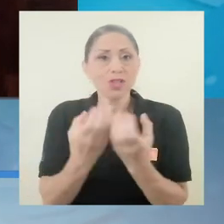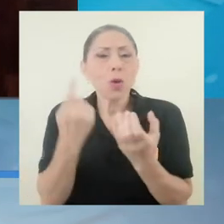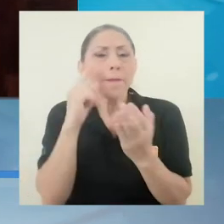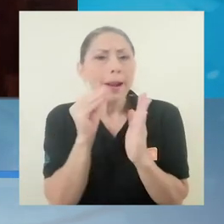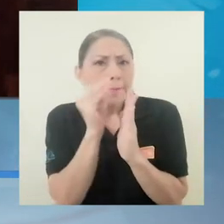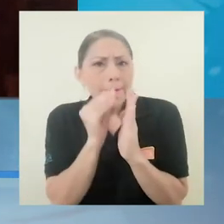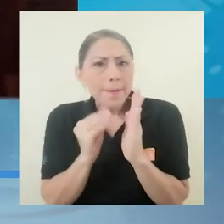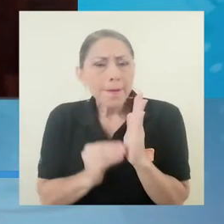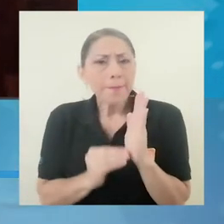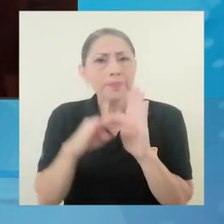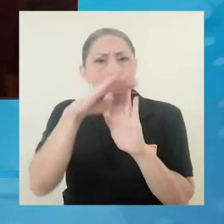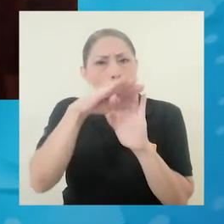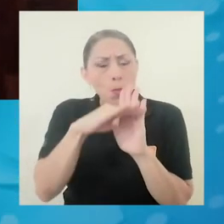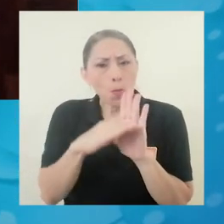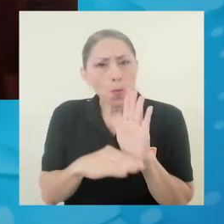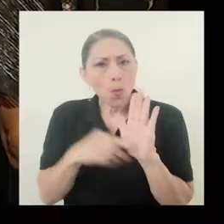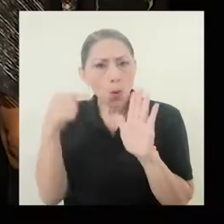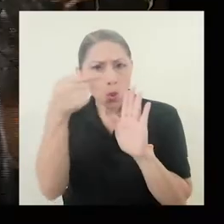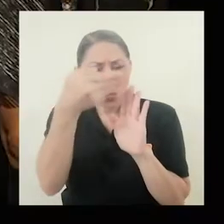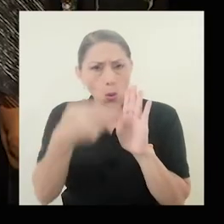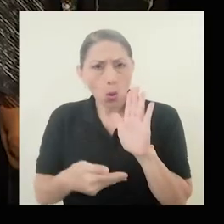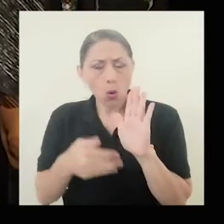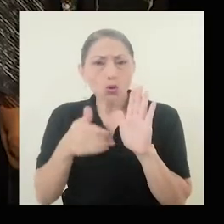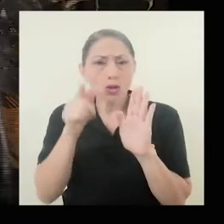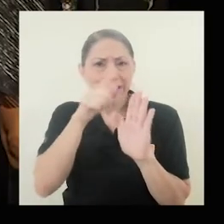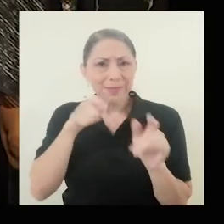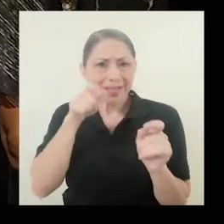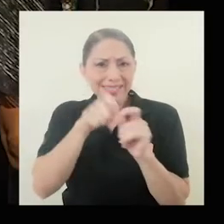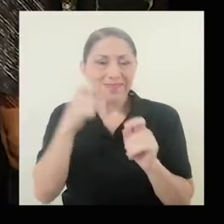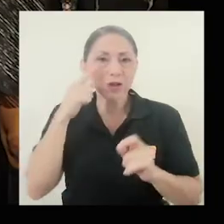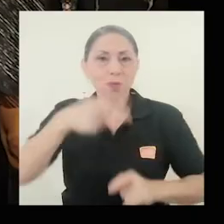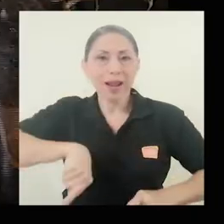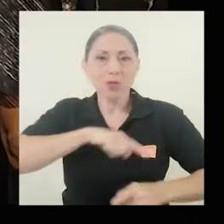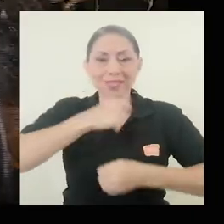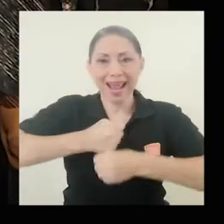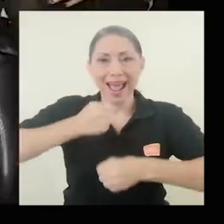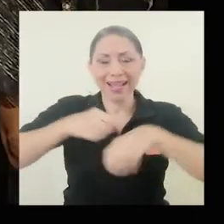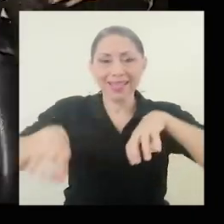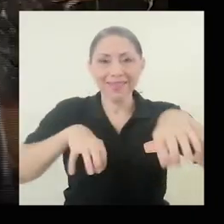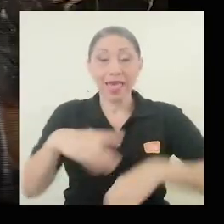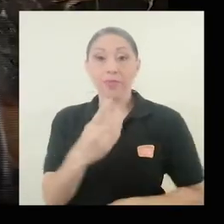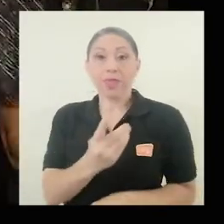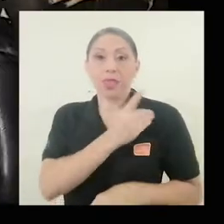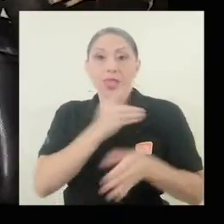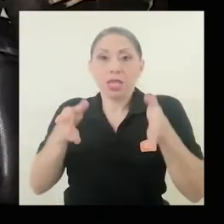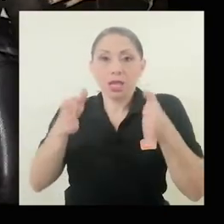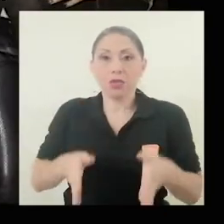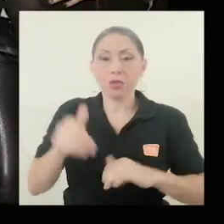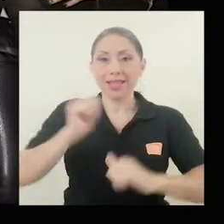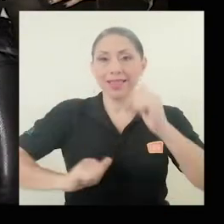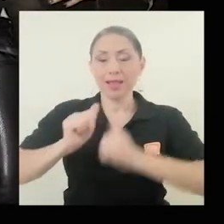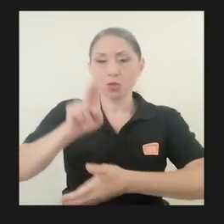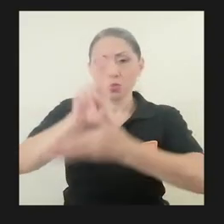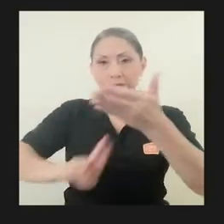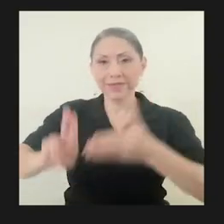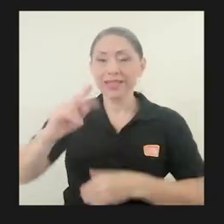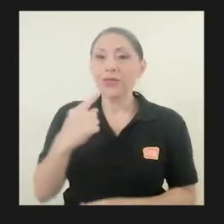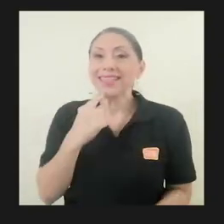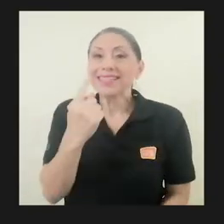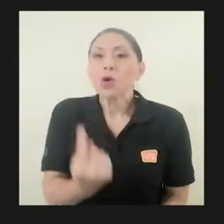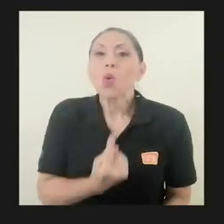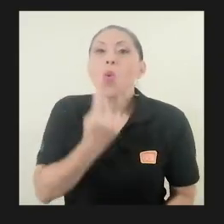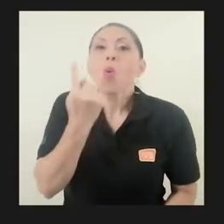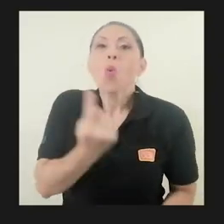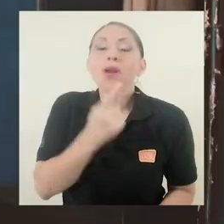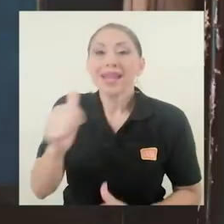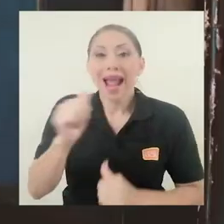establecer los protocolos que van a ser específicos para nuestra actividad. El director del teatro universitario indicó